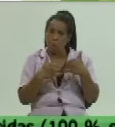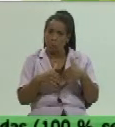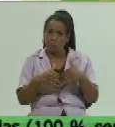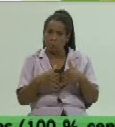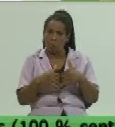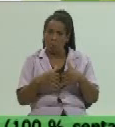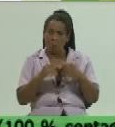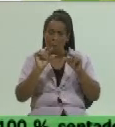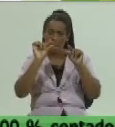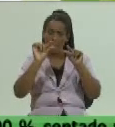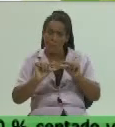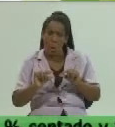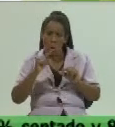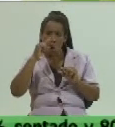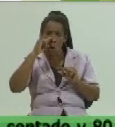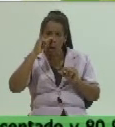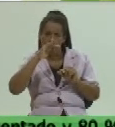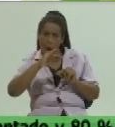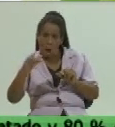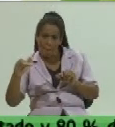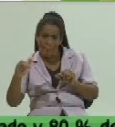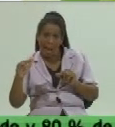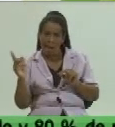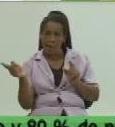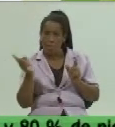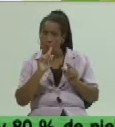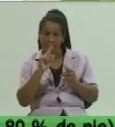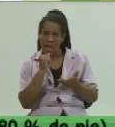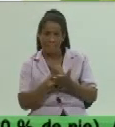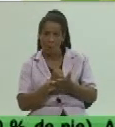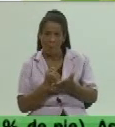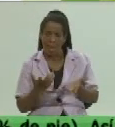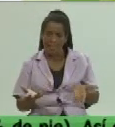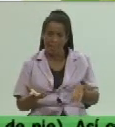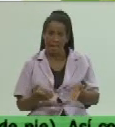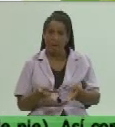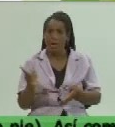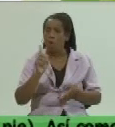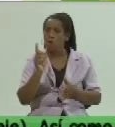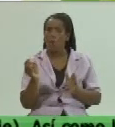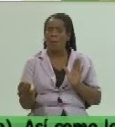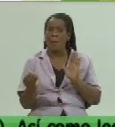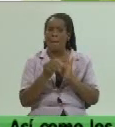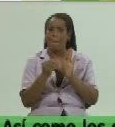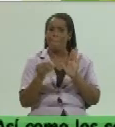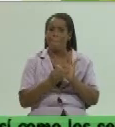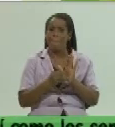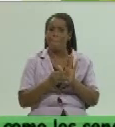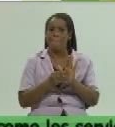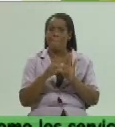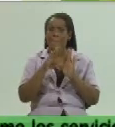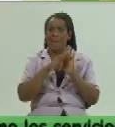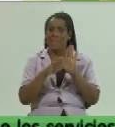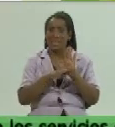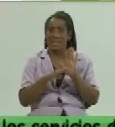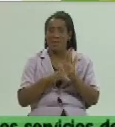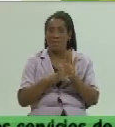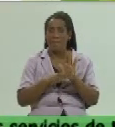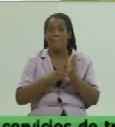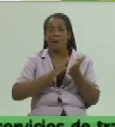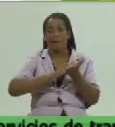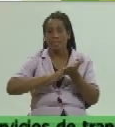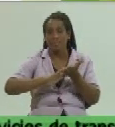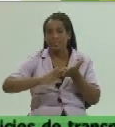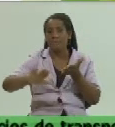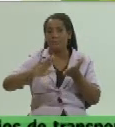o con uso de normas que no están aprobadas no aplicar las medidas dispuestas por las autoridades facultadas para subsanar las